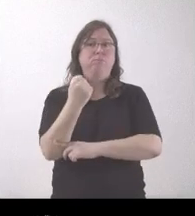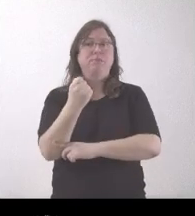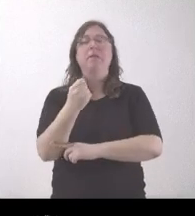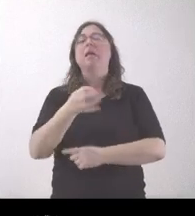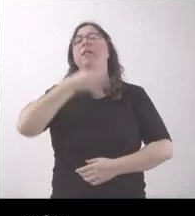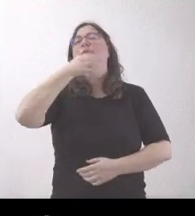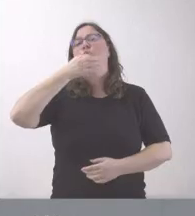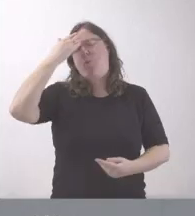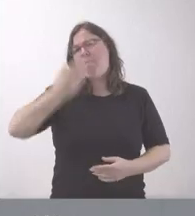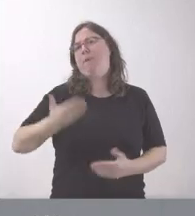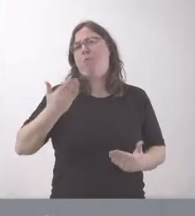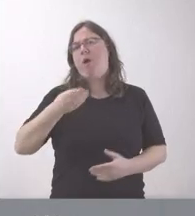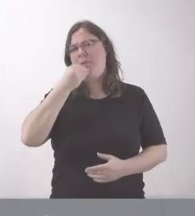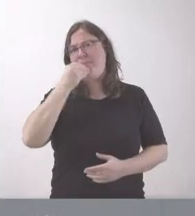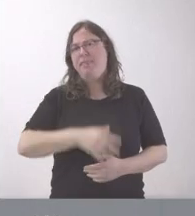discurso memorable.